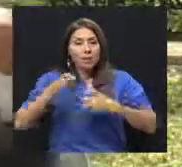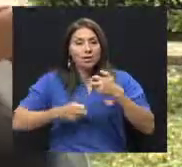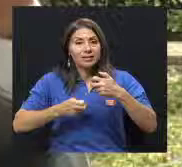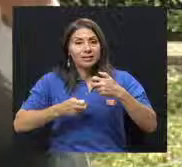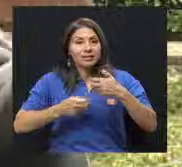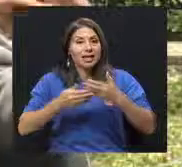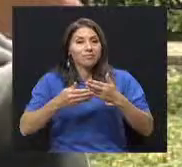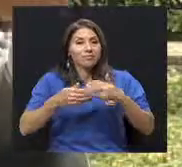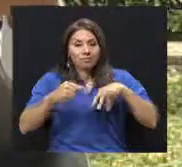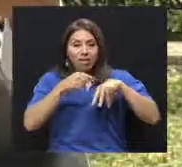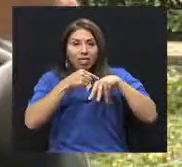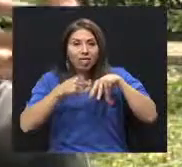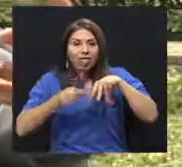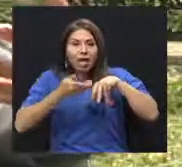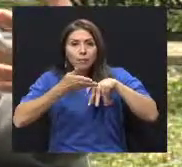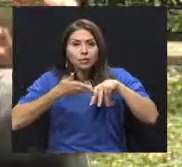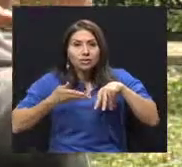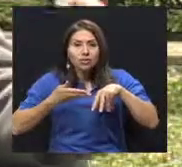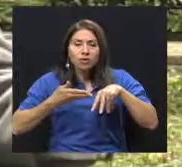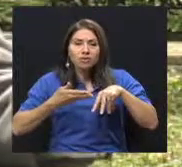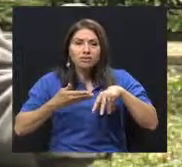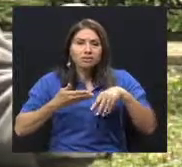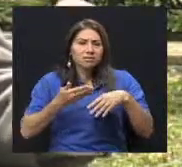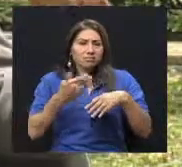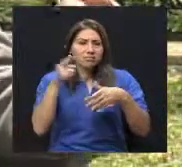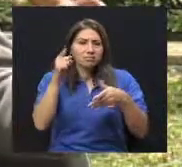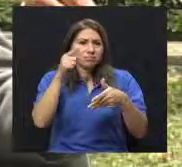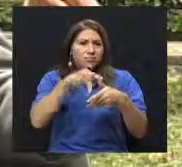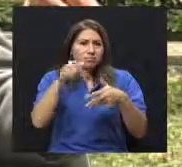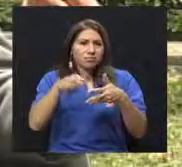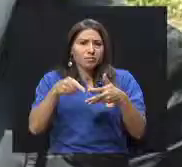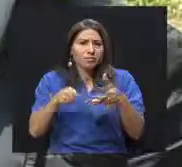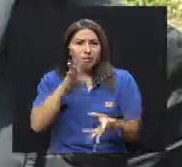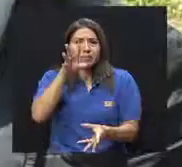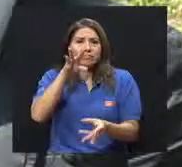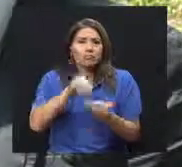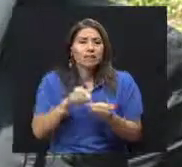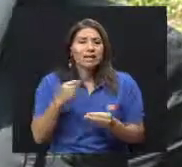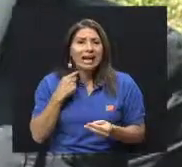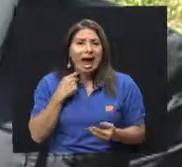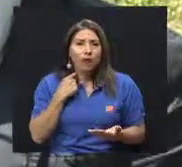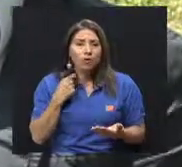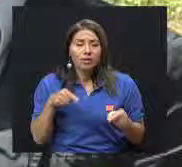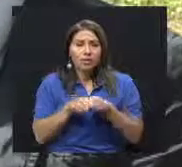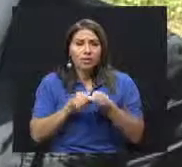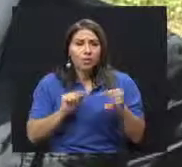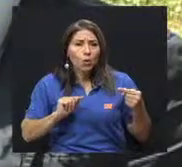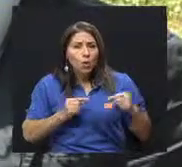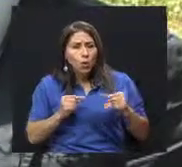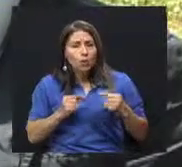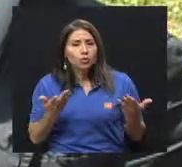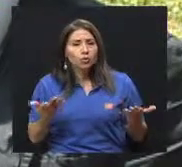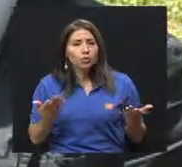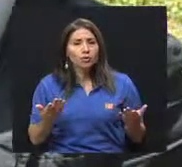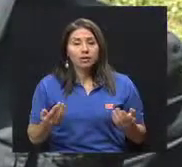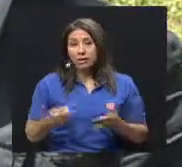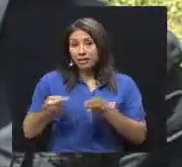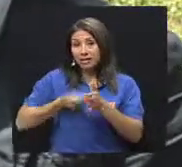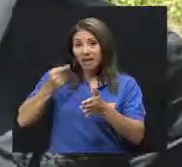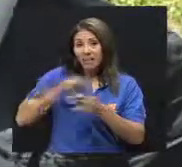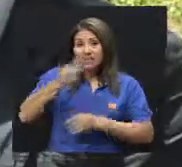amputación, es caro y lamentable, doloroso, doloroso. Es que a veces decimos, es que no hay plata, y eso para que,